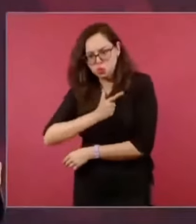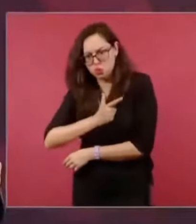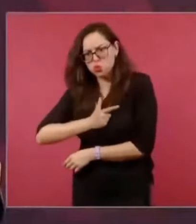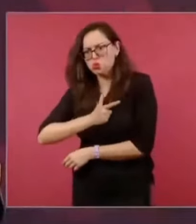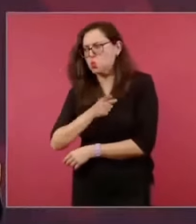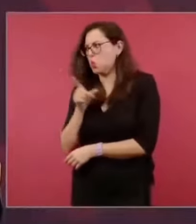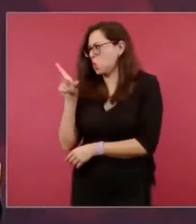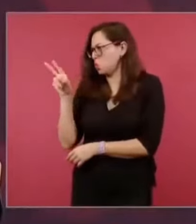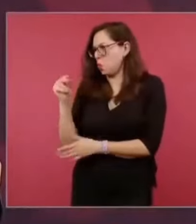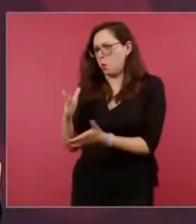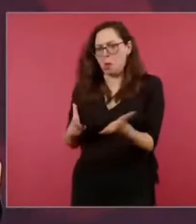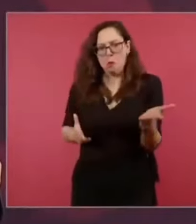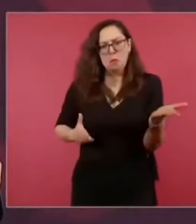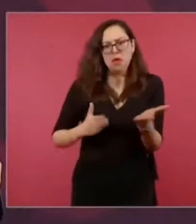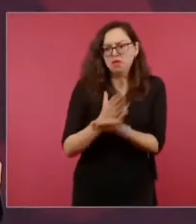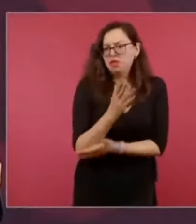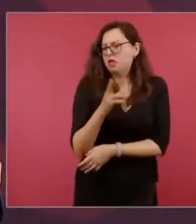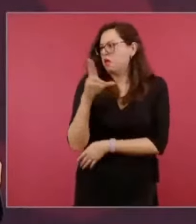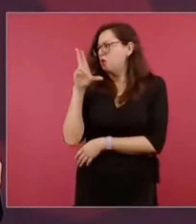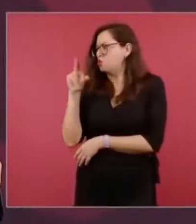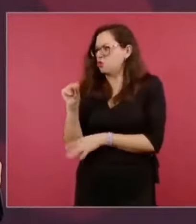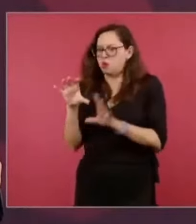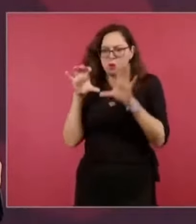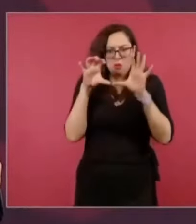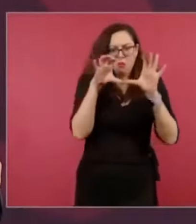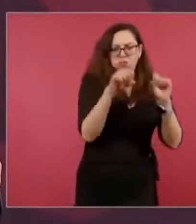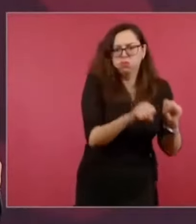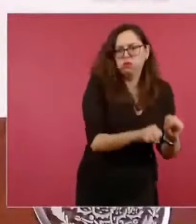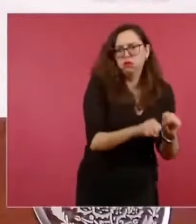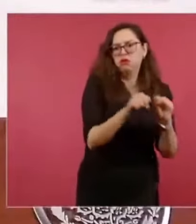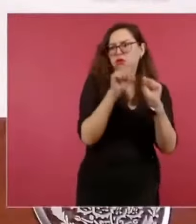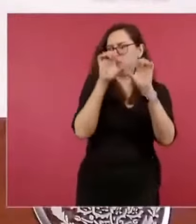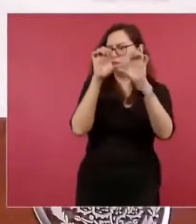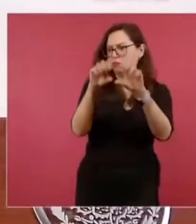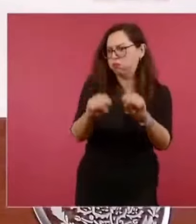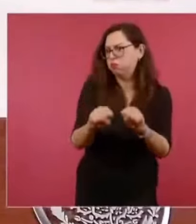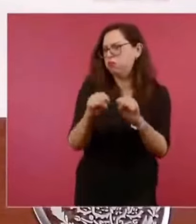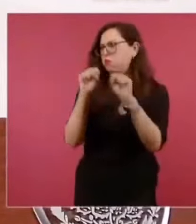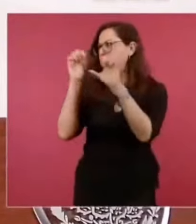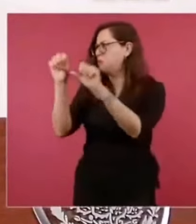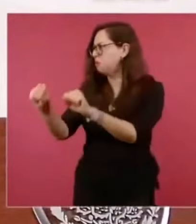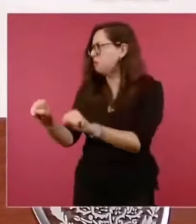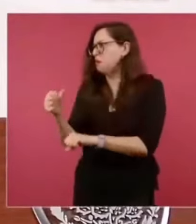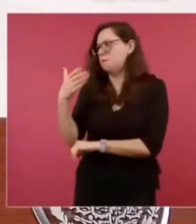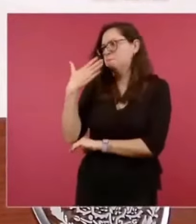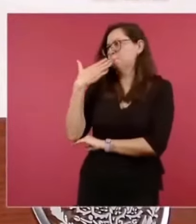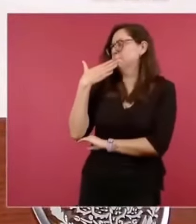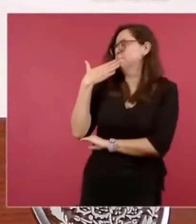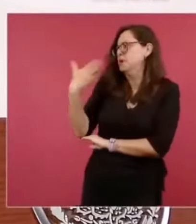buscar ser colonizadores.